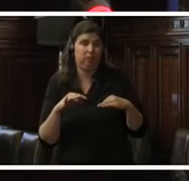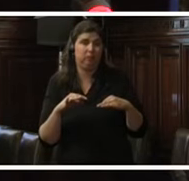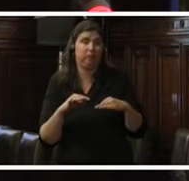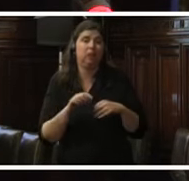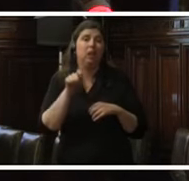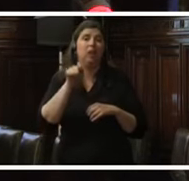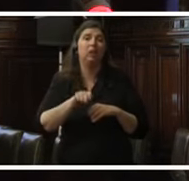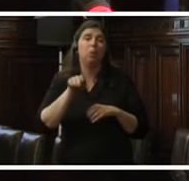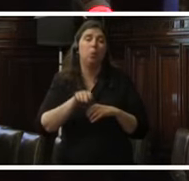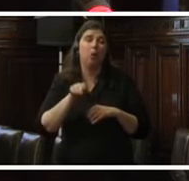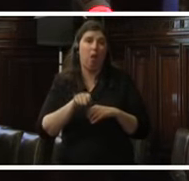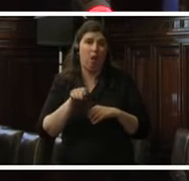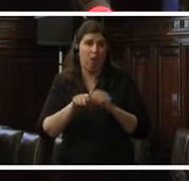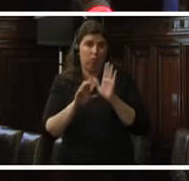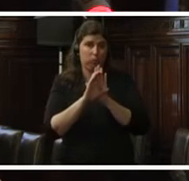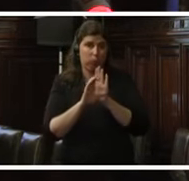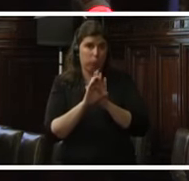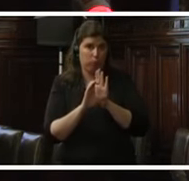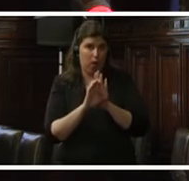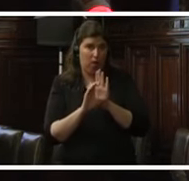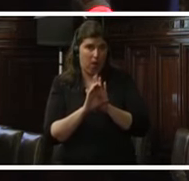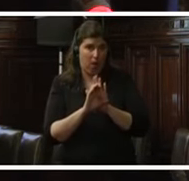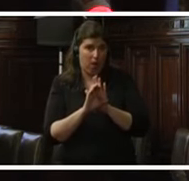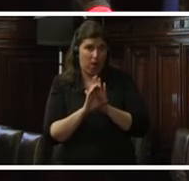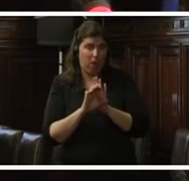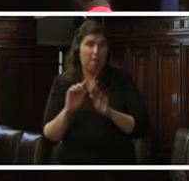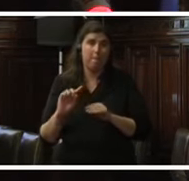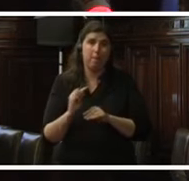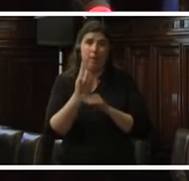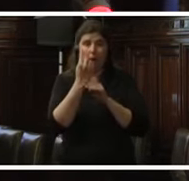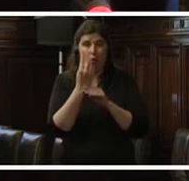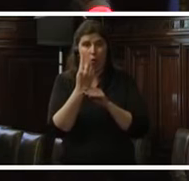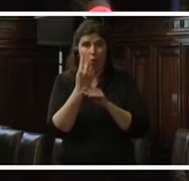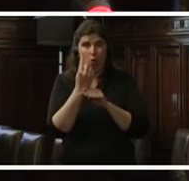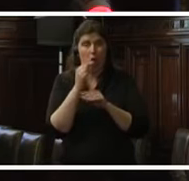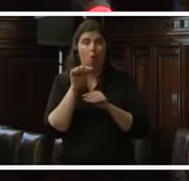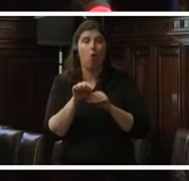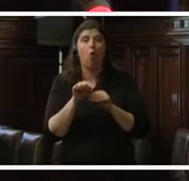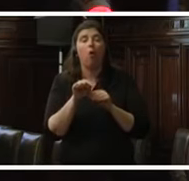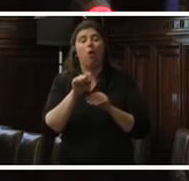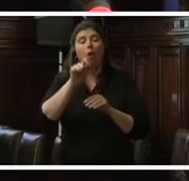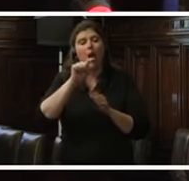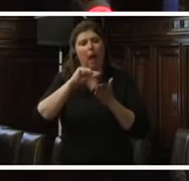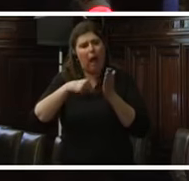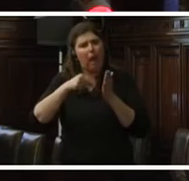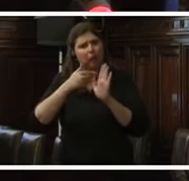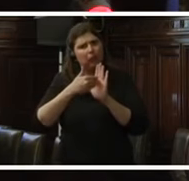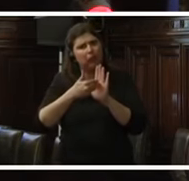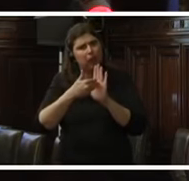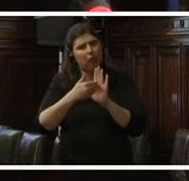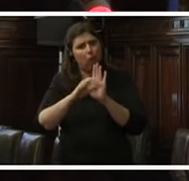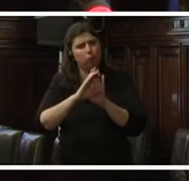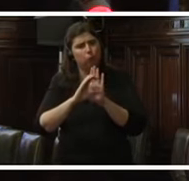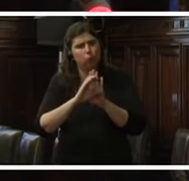Constitucional, primero, cuando se constituyó como un Tribunal de Garantías Constitucionales, tenía una